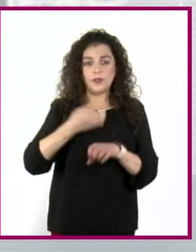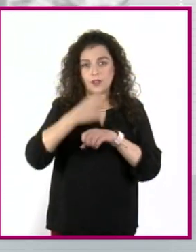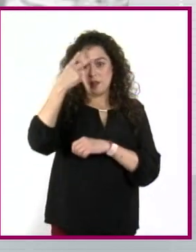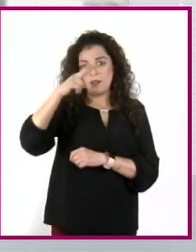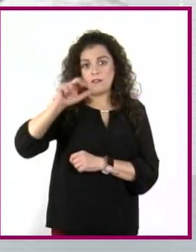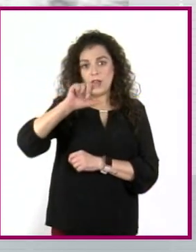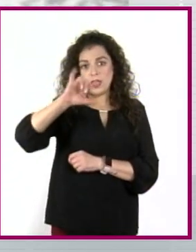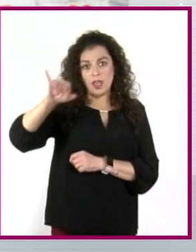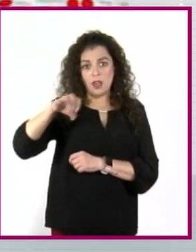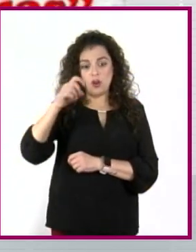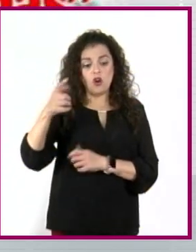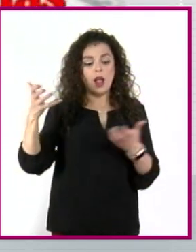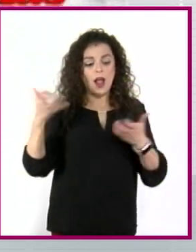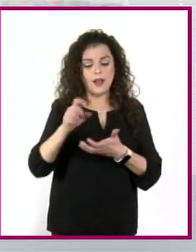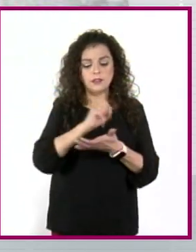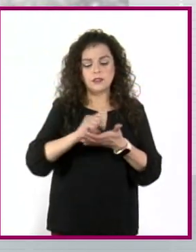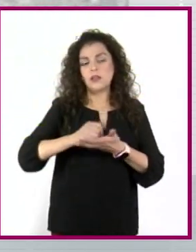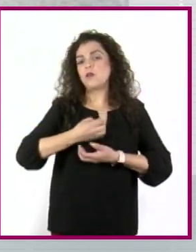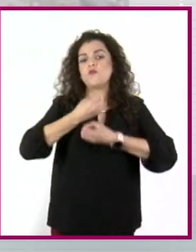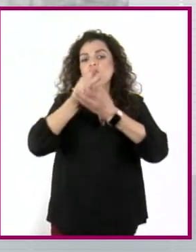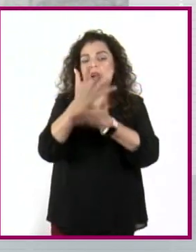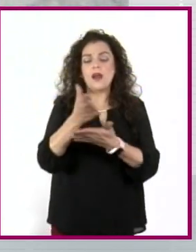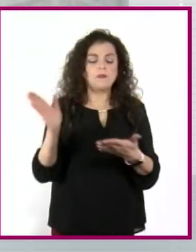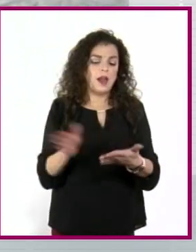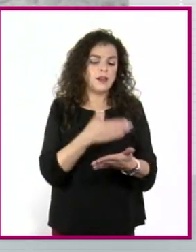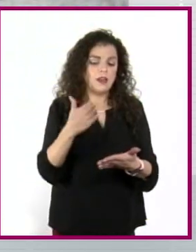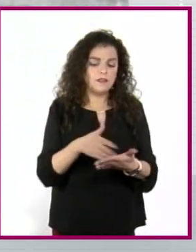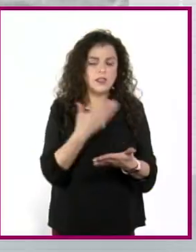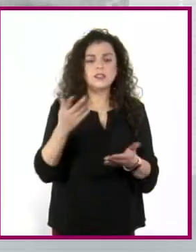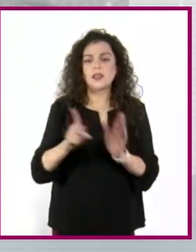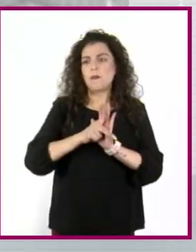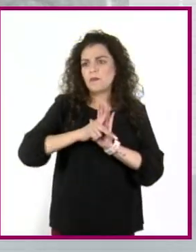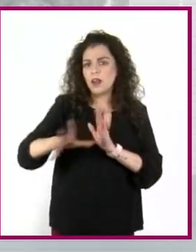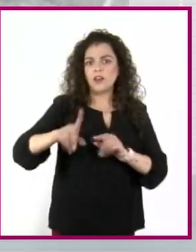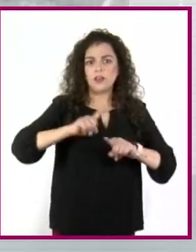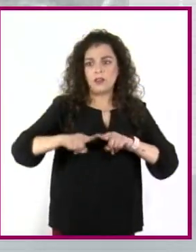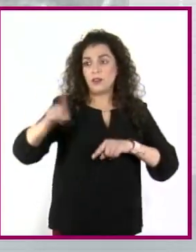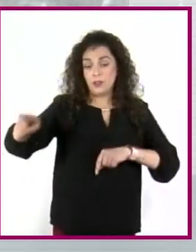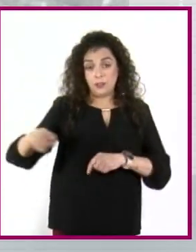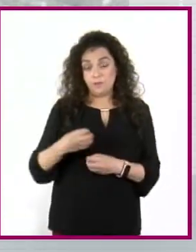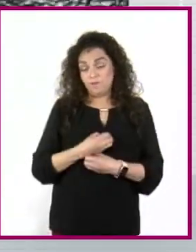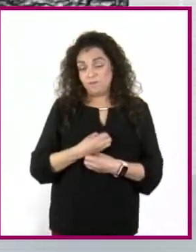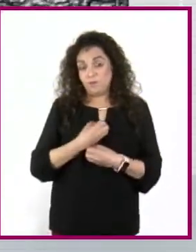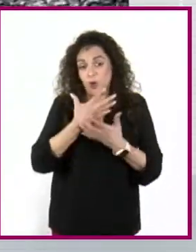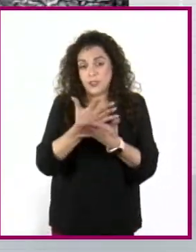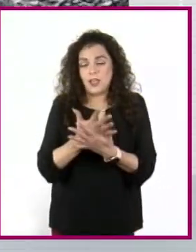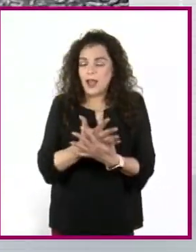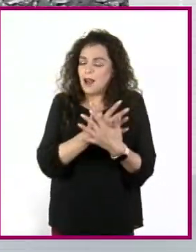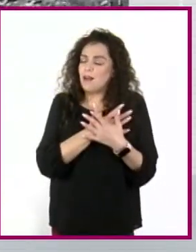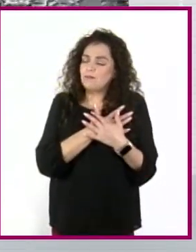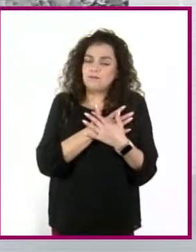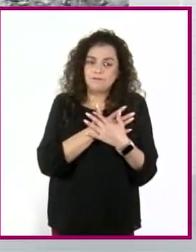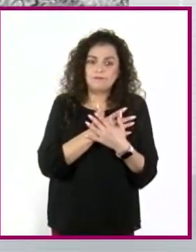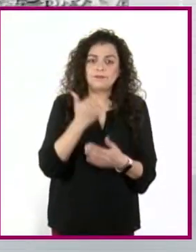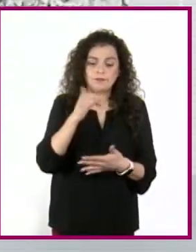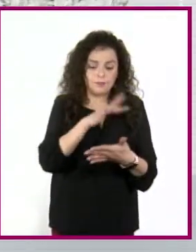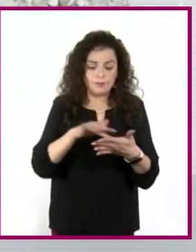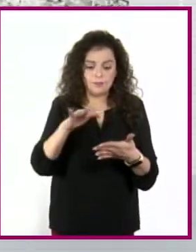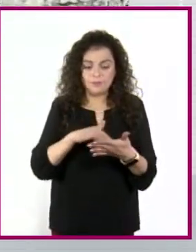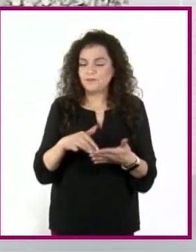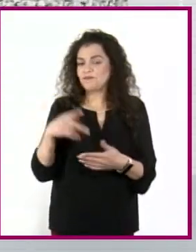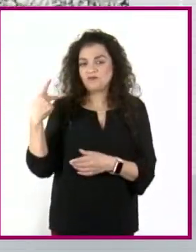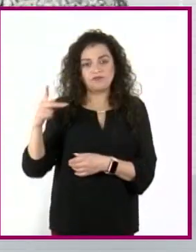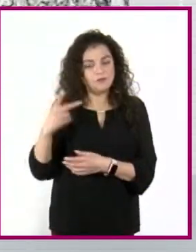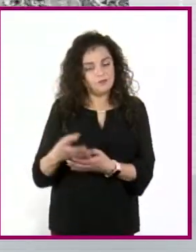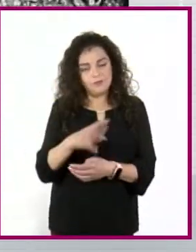artículos, reseñas y poemas en antologías, revistas y diarios. Es amante de la poesía y de la literatura en general. Ha publicado un